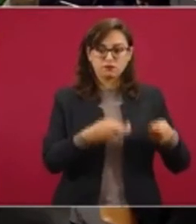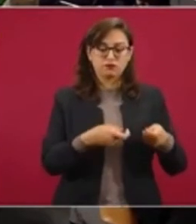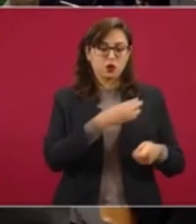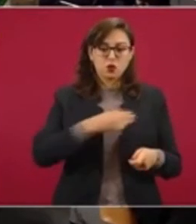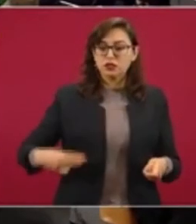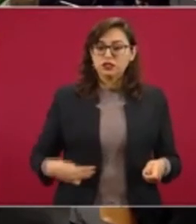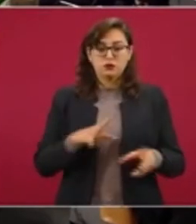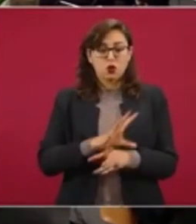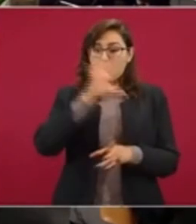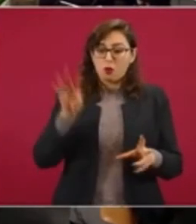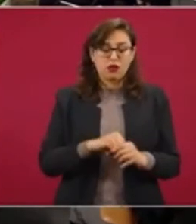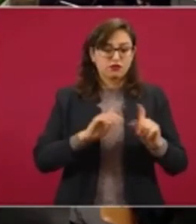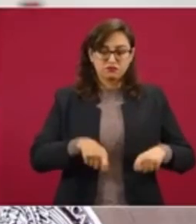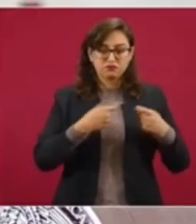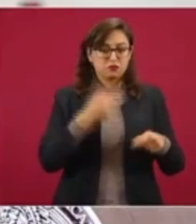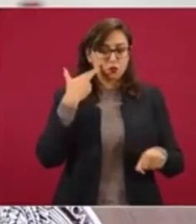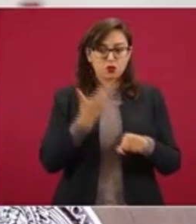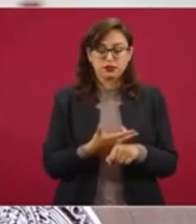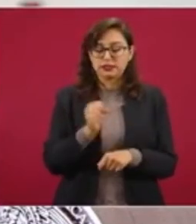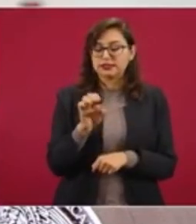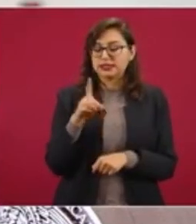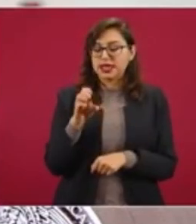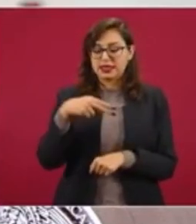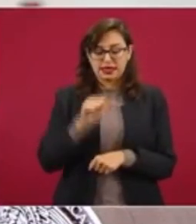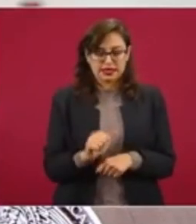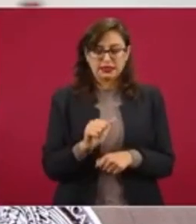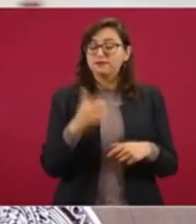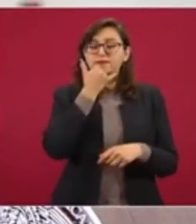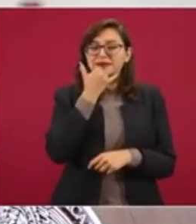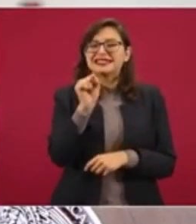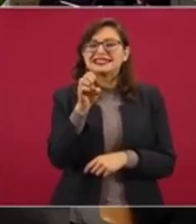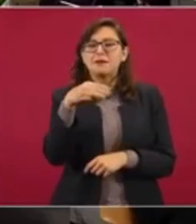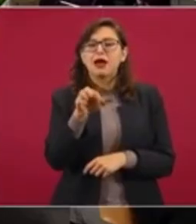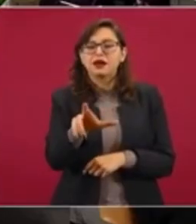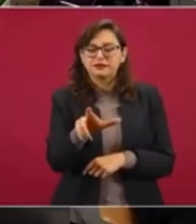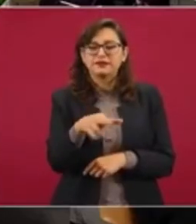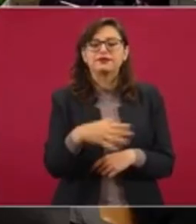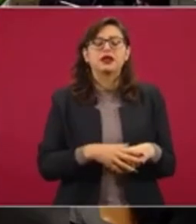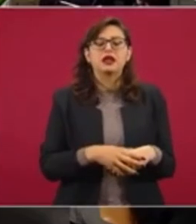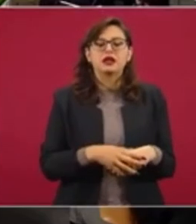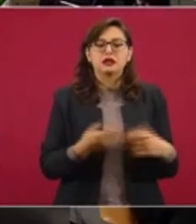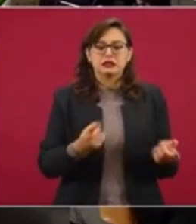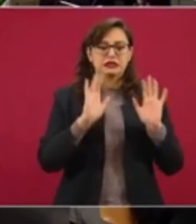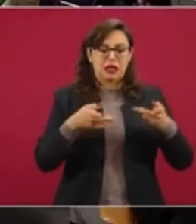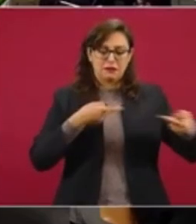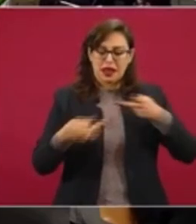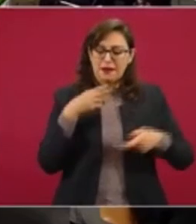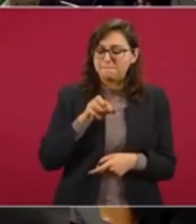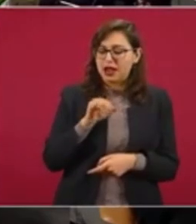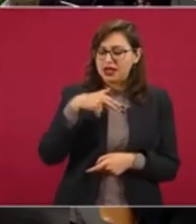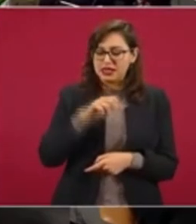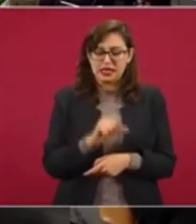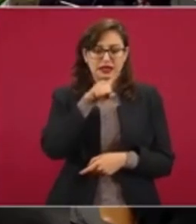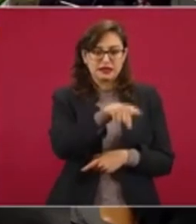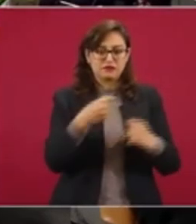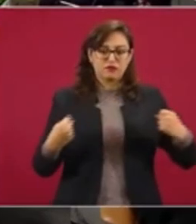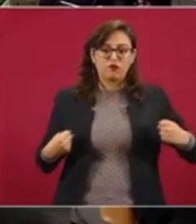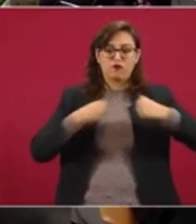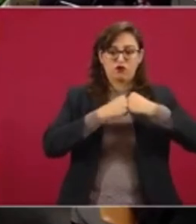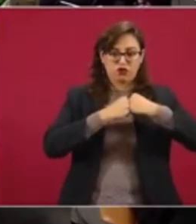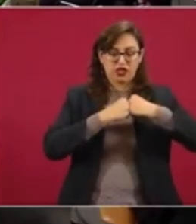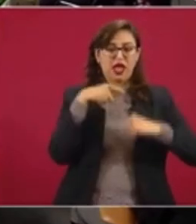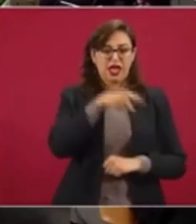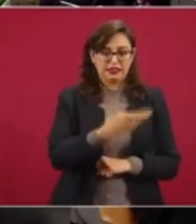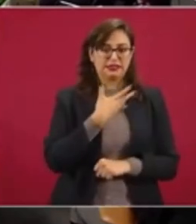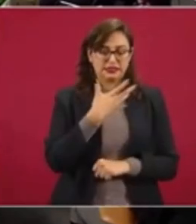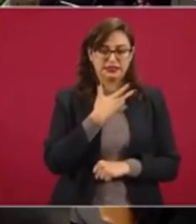municipio de la Secretaría de Marina, se está aplicando el plan Marina, porque la cabecera municipal de Centra es frontera y hay una base